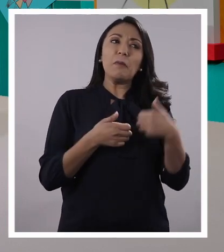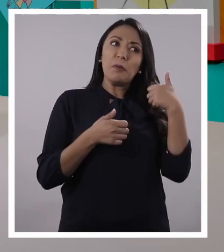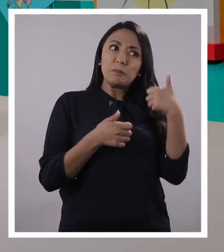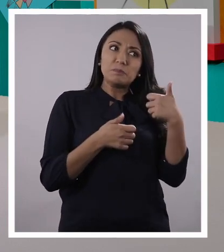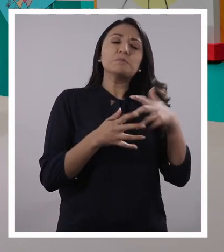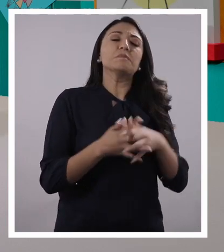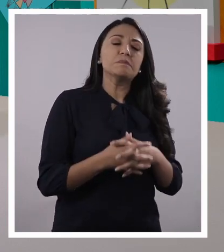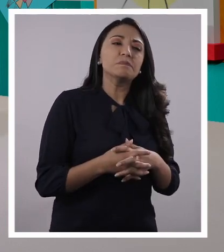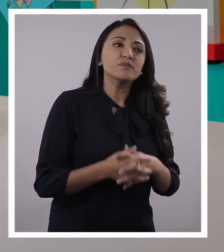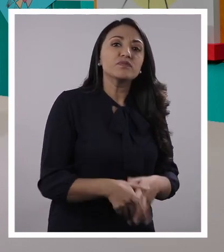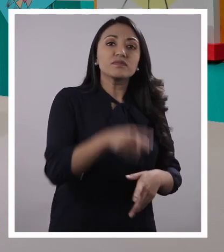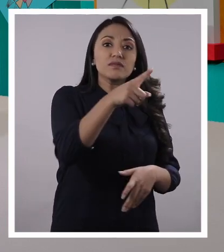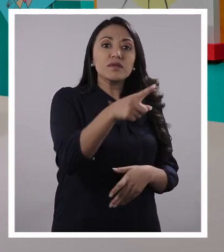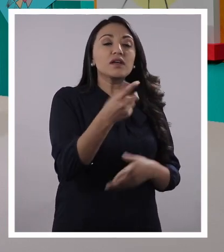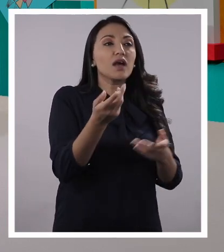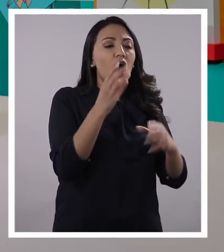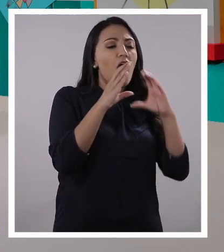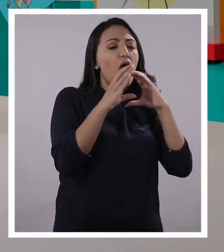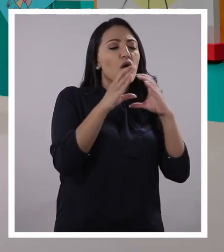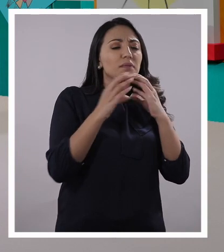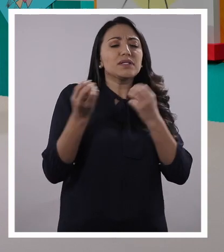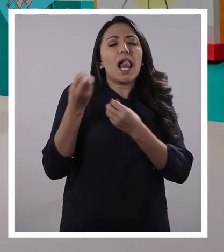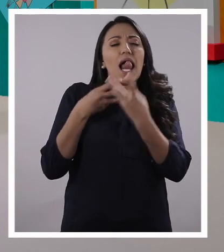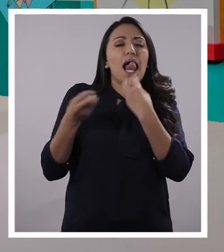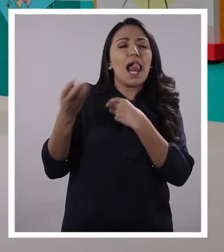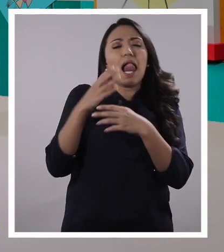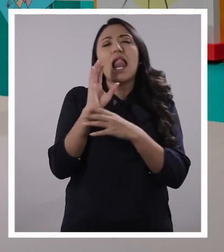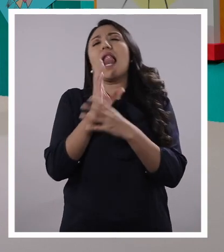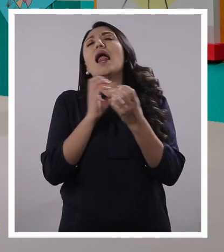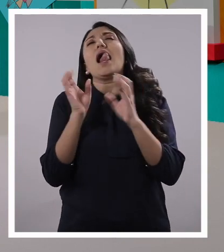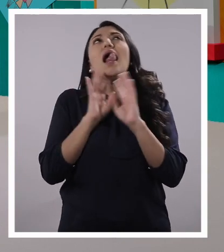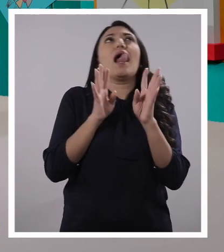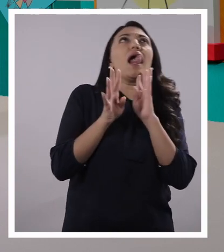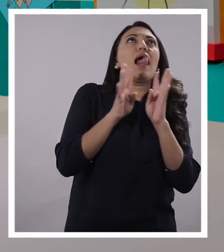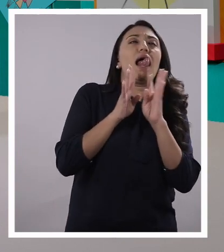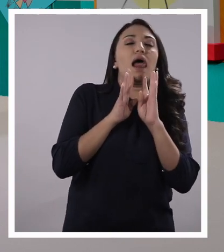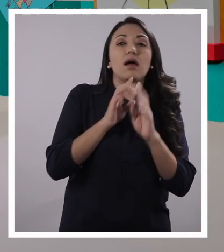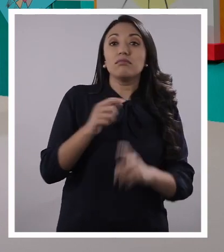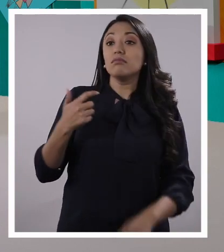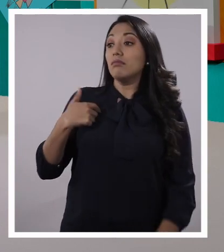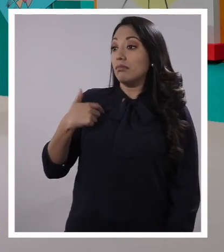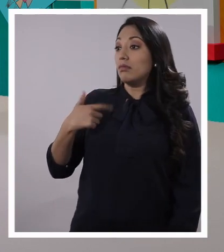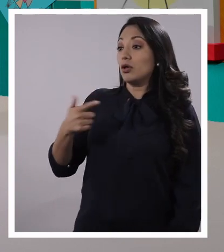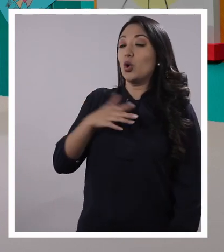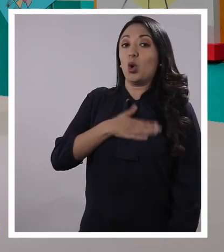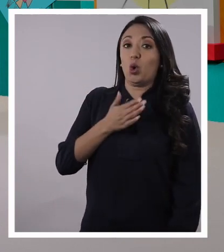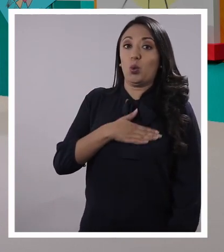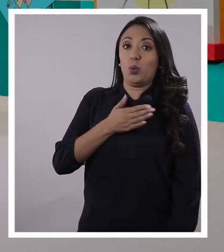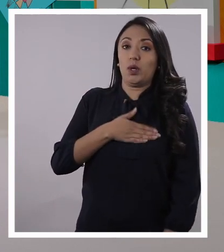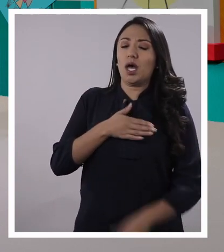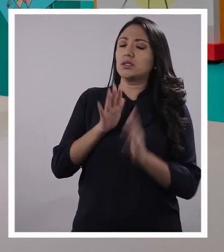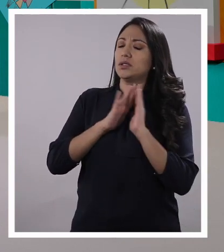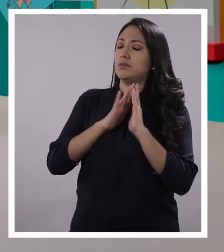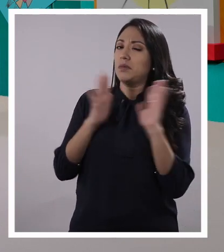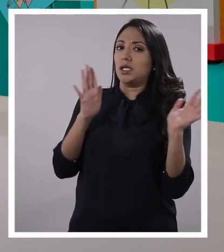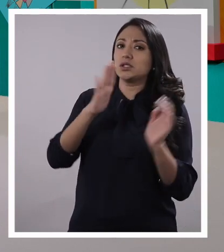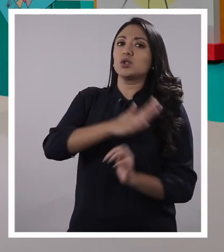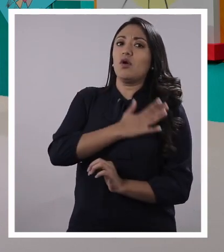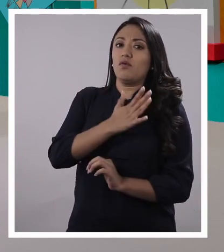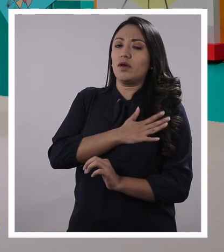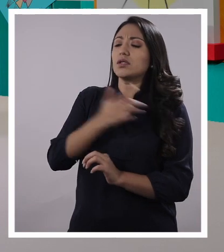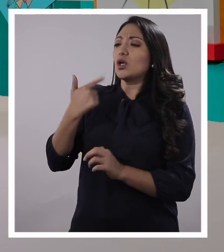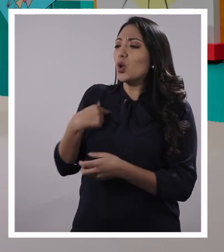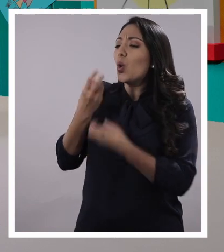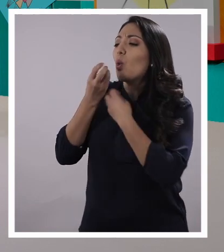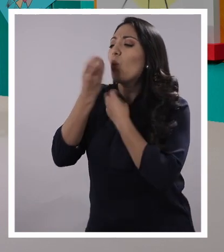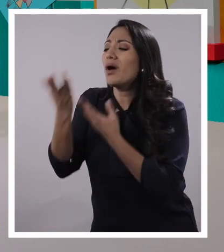Y como usted dice, conversan. Yo creo que ahí uno se entera de tantas cosas. Y ¿sabes qué? Yo les tengo mucha confianza. Que ese es el momento en el que yo